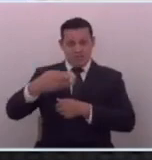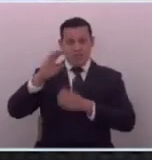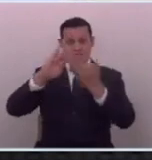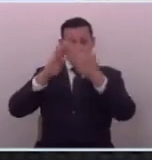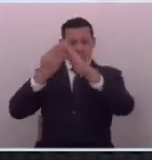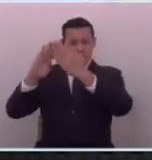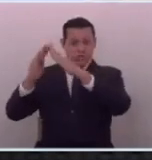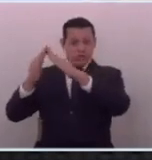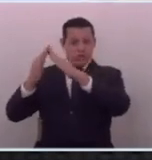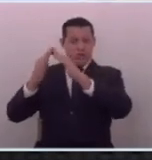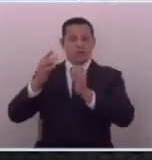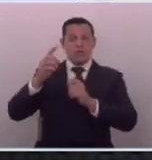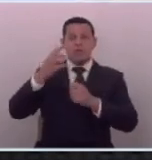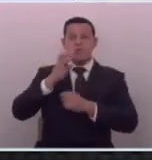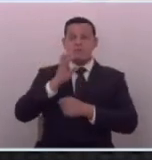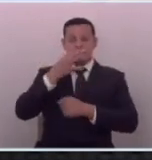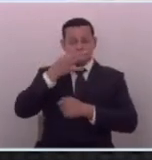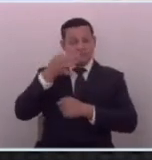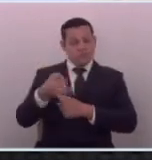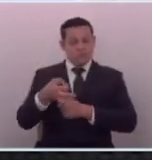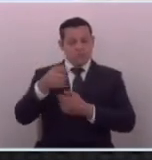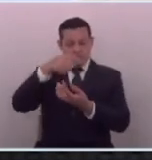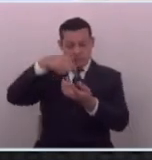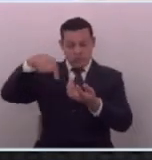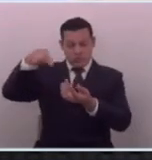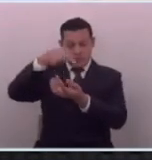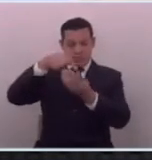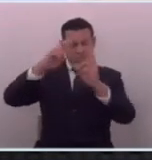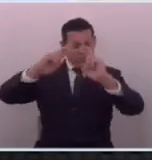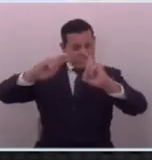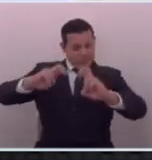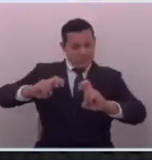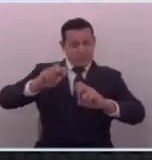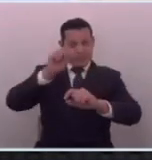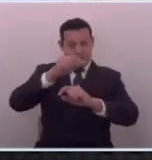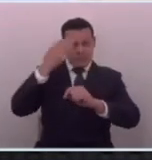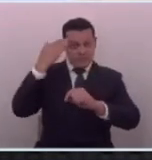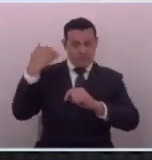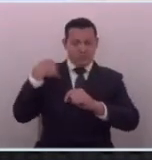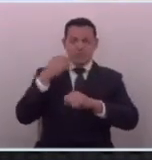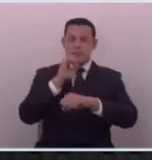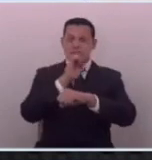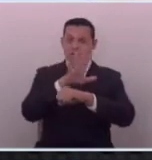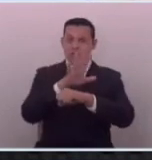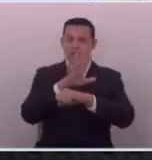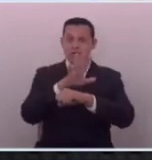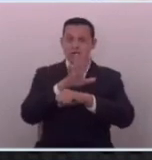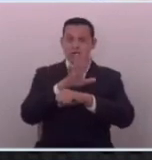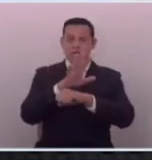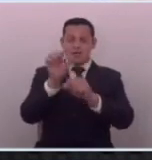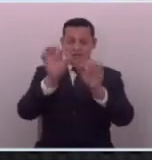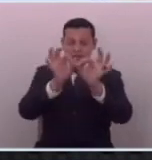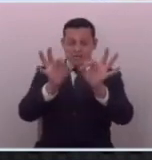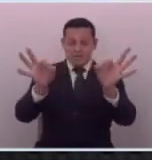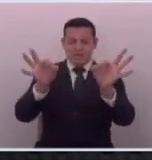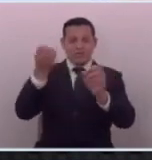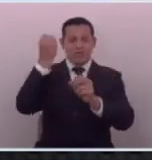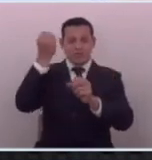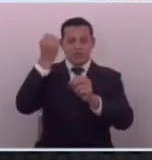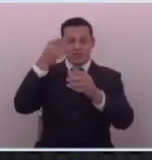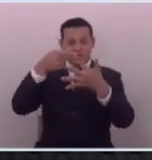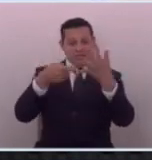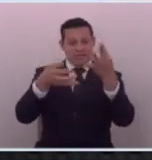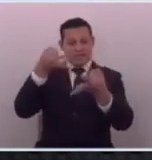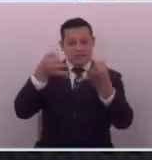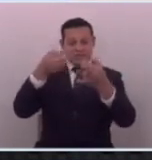y por cierto si ustedes acaban de revisar lo que ella dijo omitió la parte más importante de la